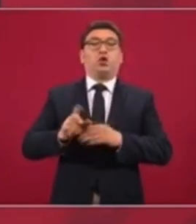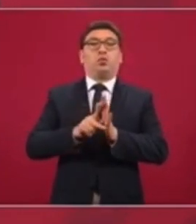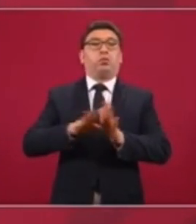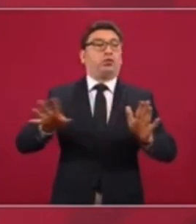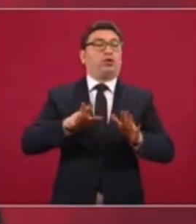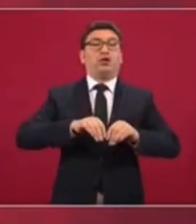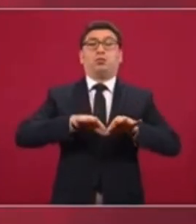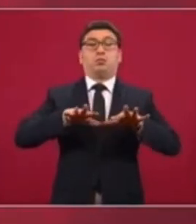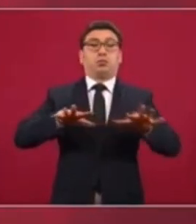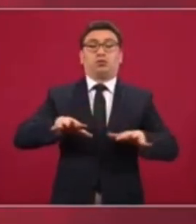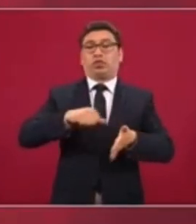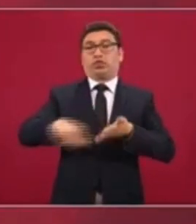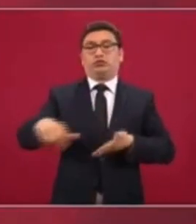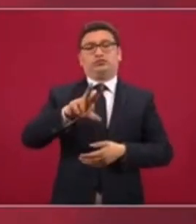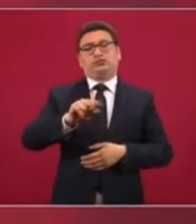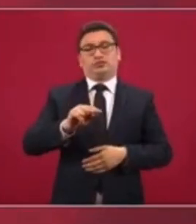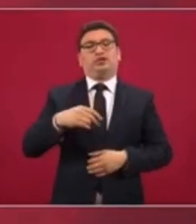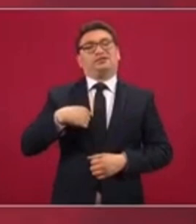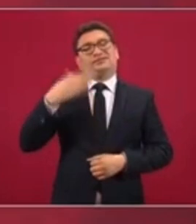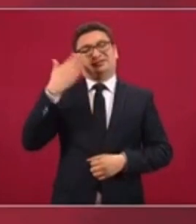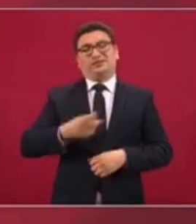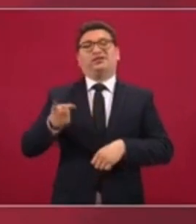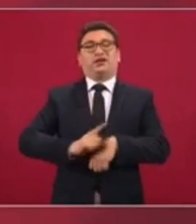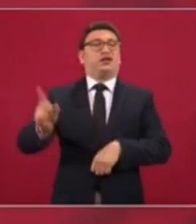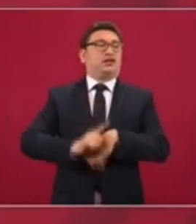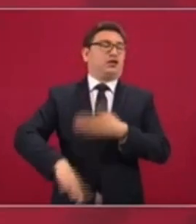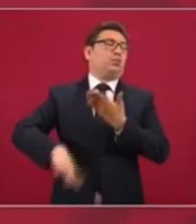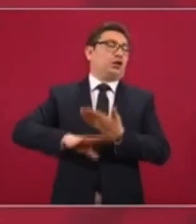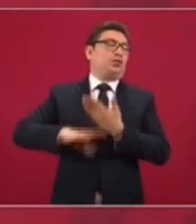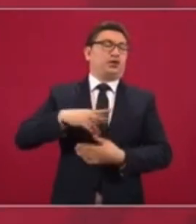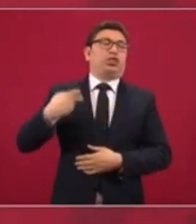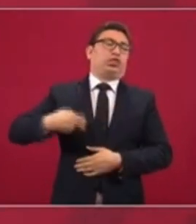aunque estén todos los días en contra de nuestra.